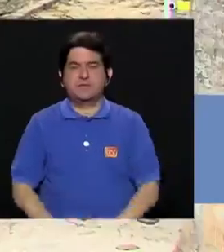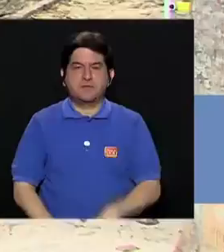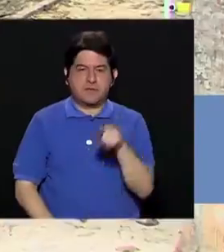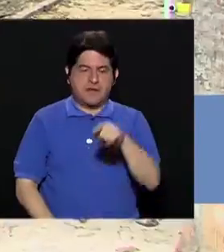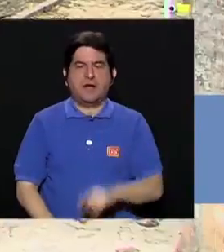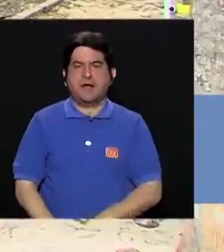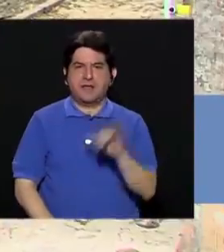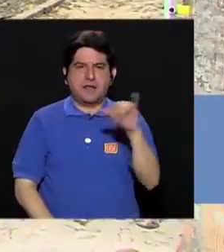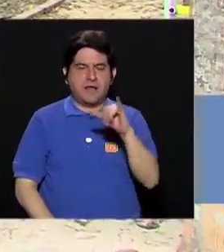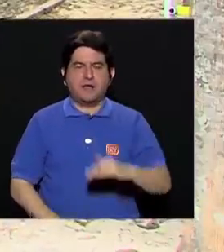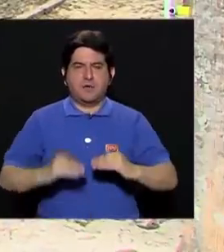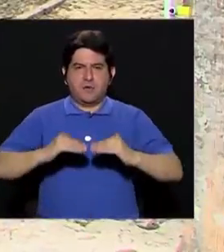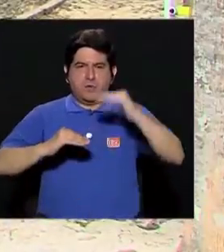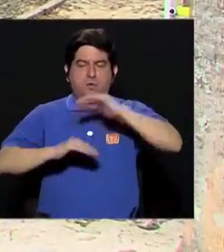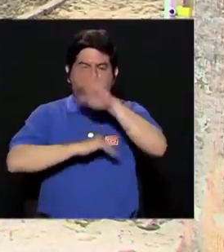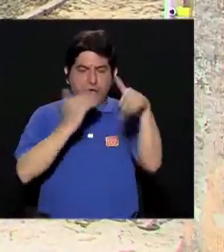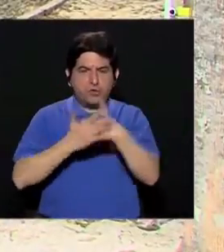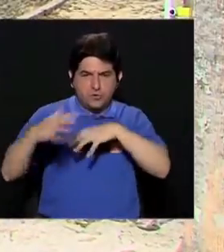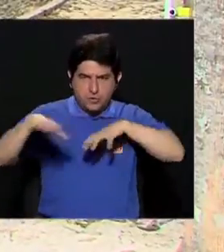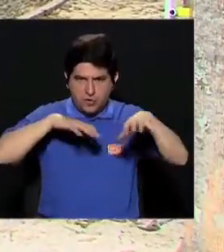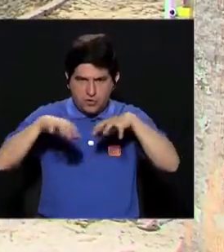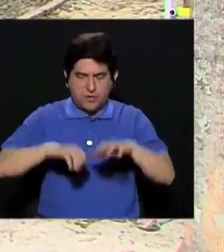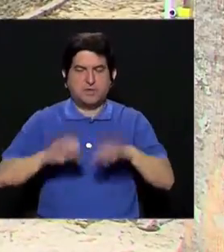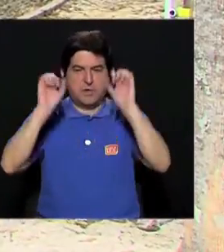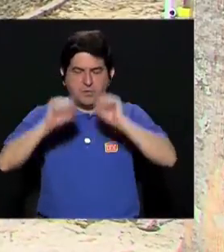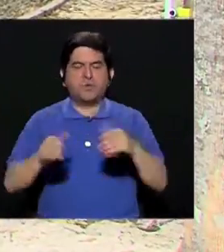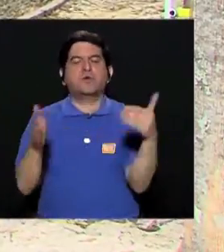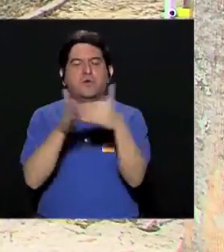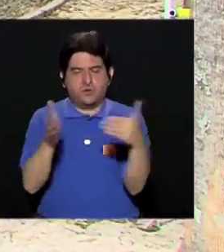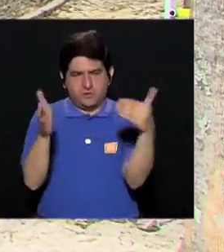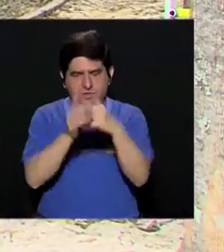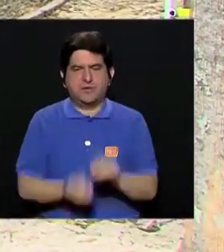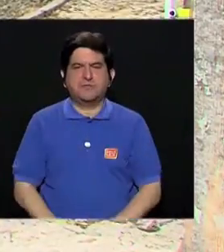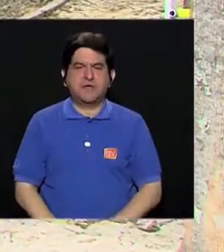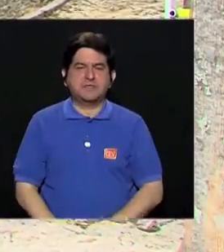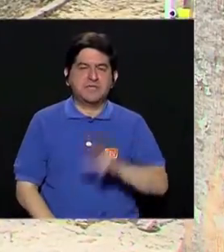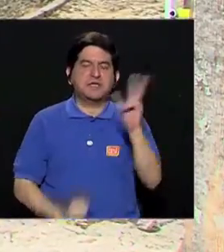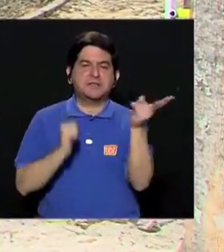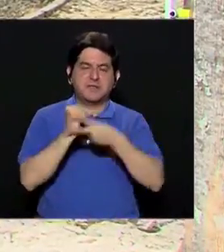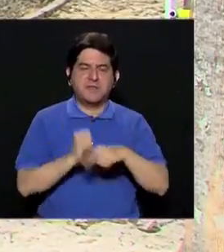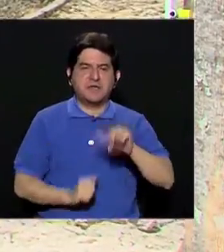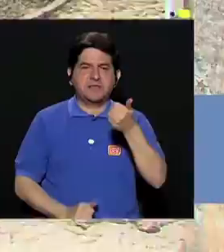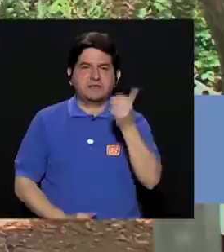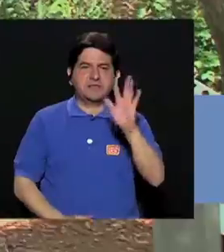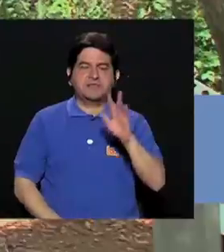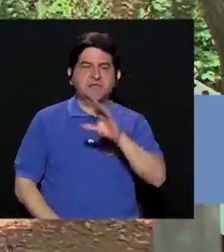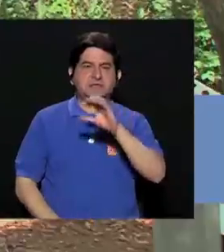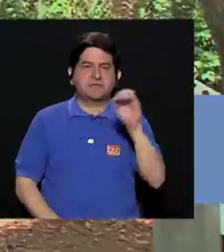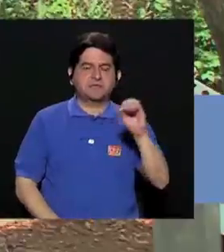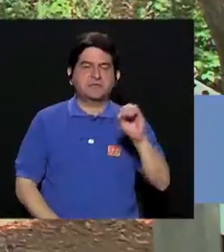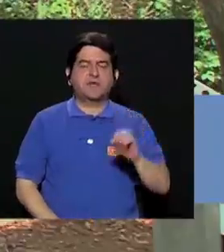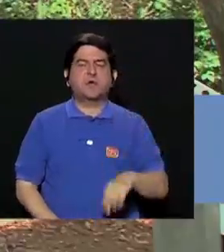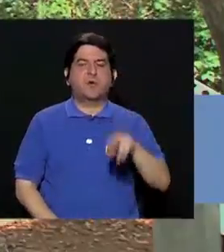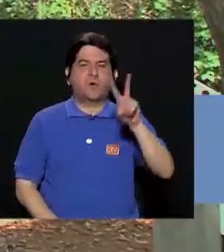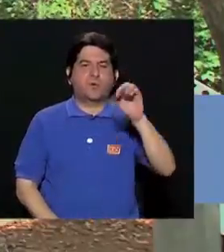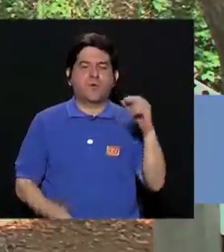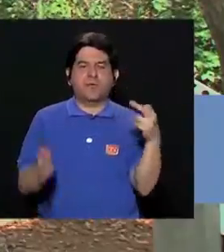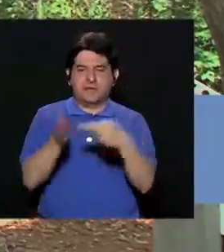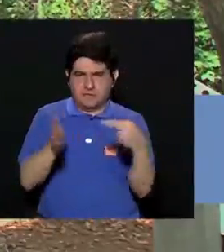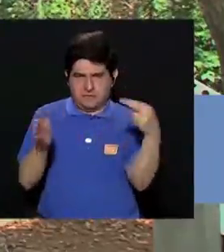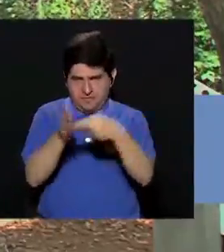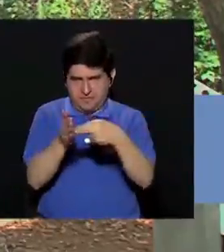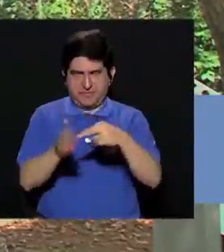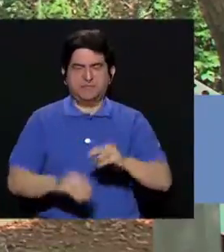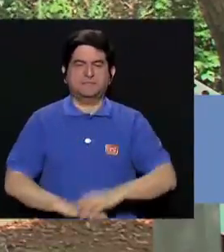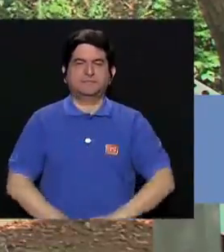y está haciendo una elevación igual. Voy a hacer todos los ejercicios pasados, los puedo hacer de nuevo. Se pueden hacer tres series de 15 repeticiones a tres series de 20